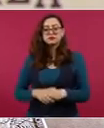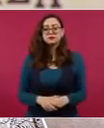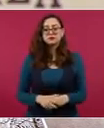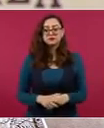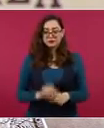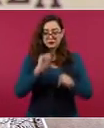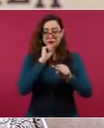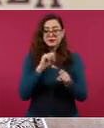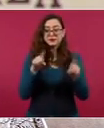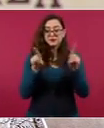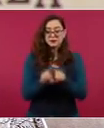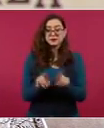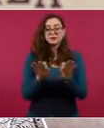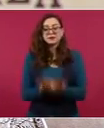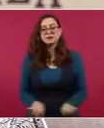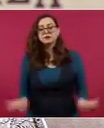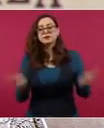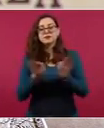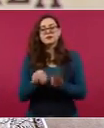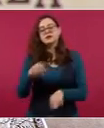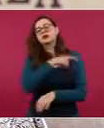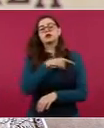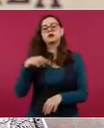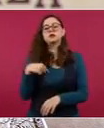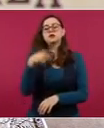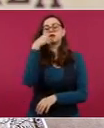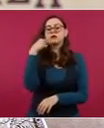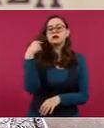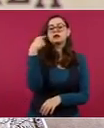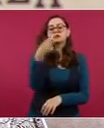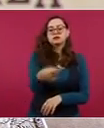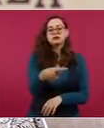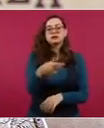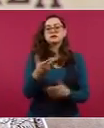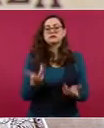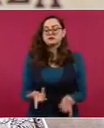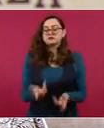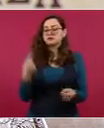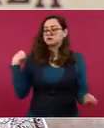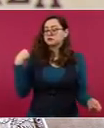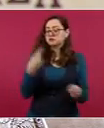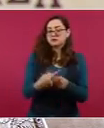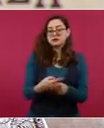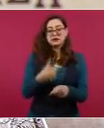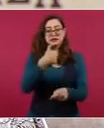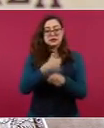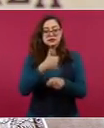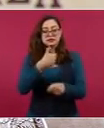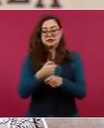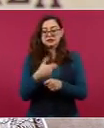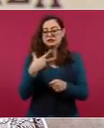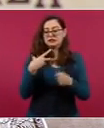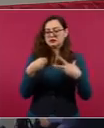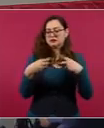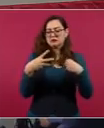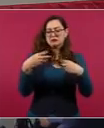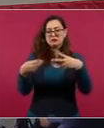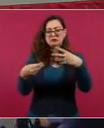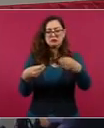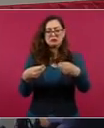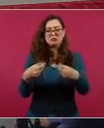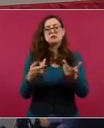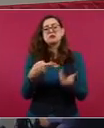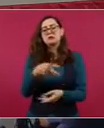también es muy importante destacar que a lo largo de toda esta sexta ola se mantuvieron en mínimas las